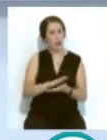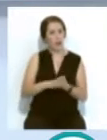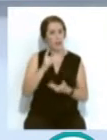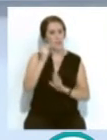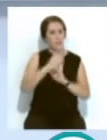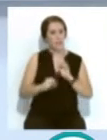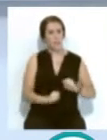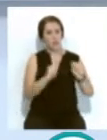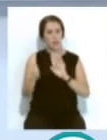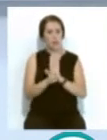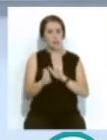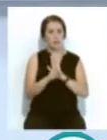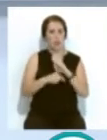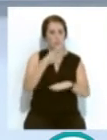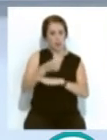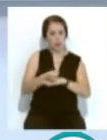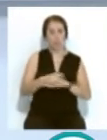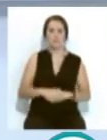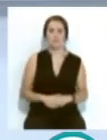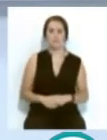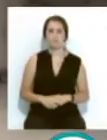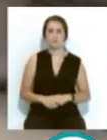protección que siguen siendo obligatorias.